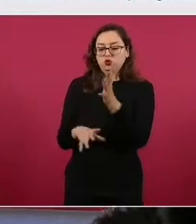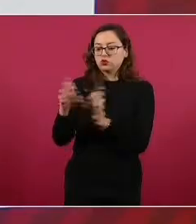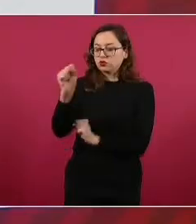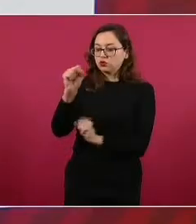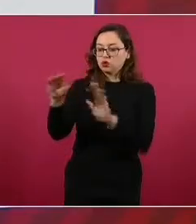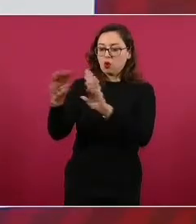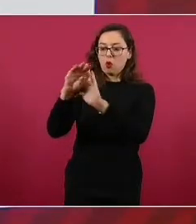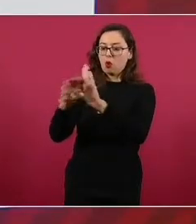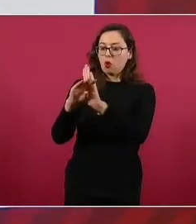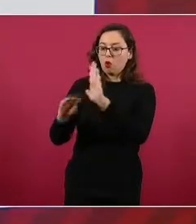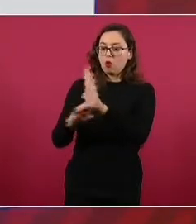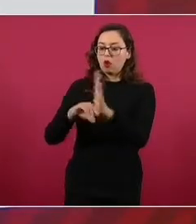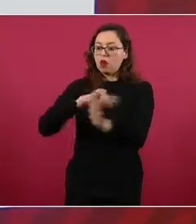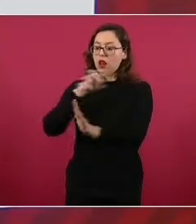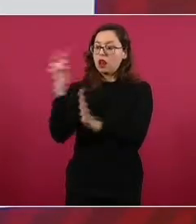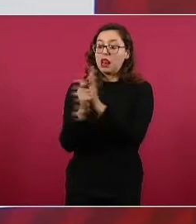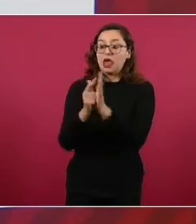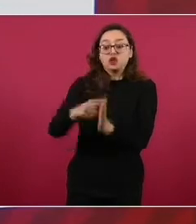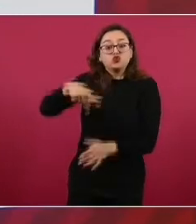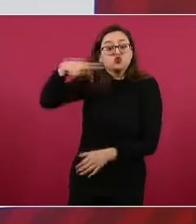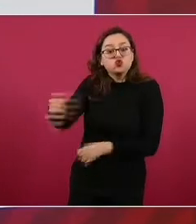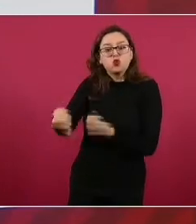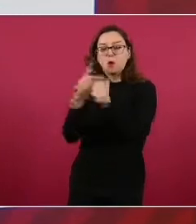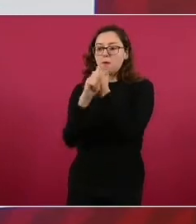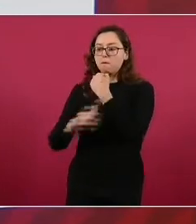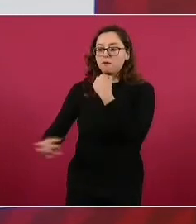y derecho interno.